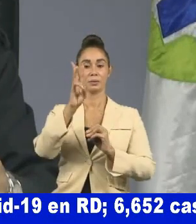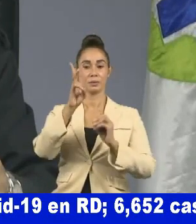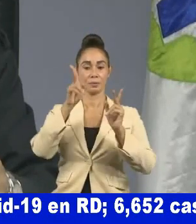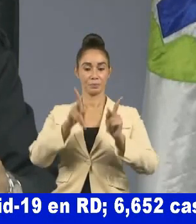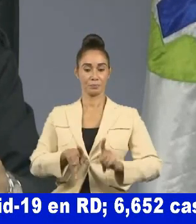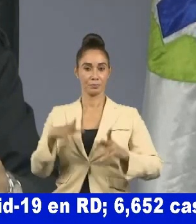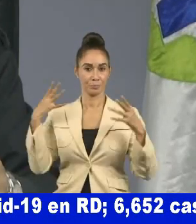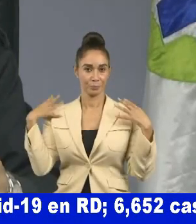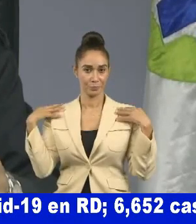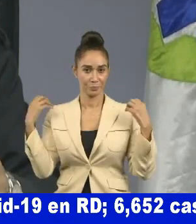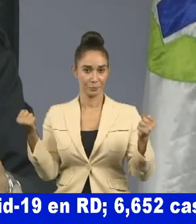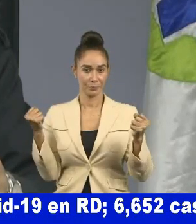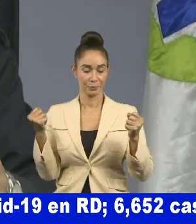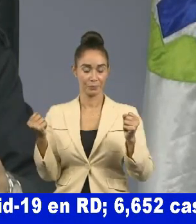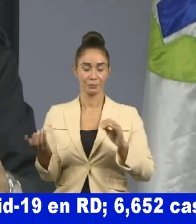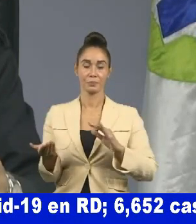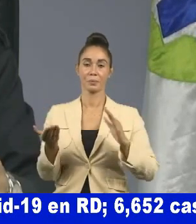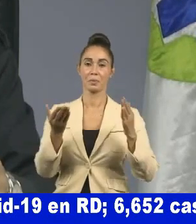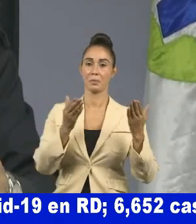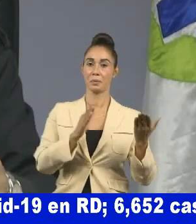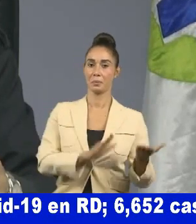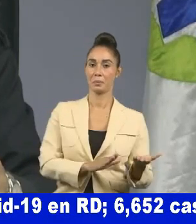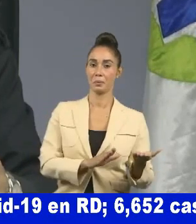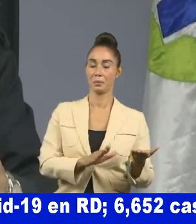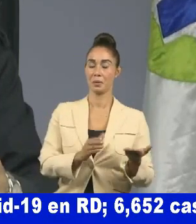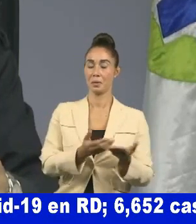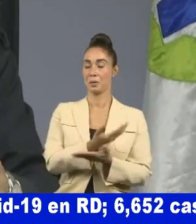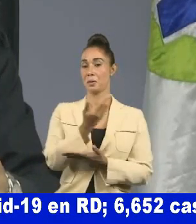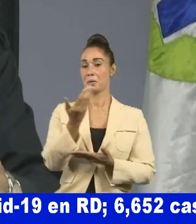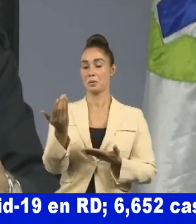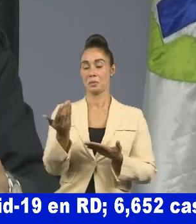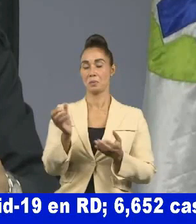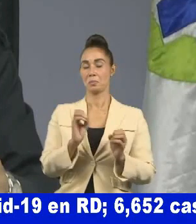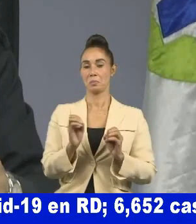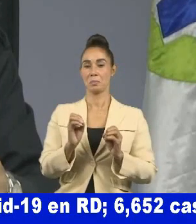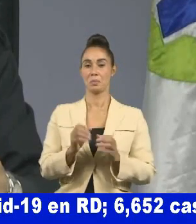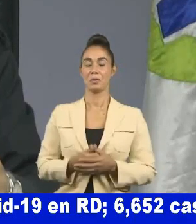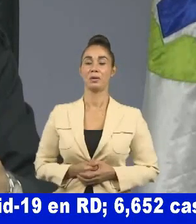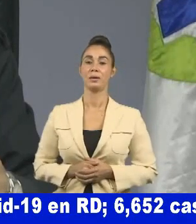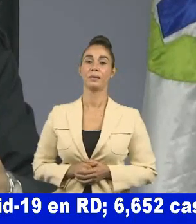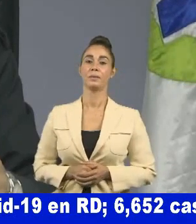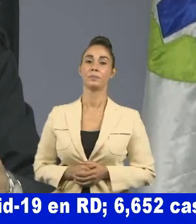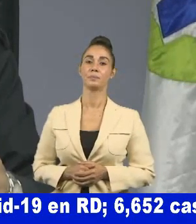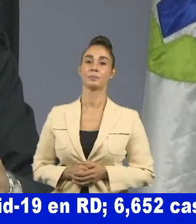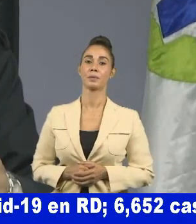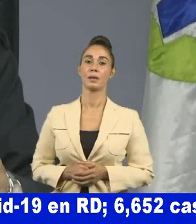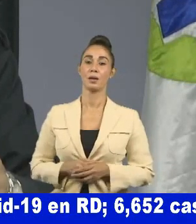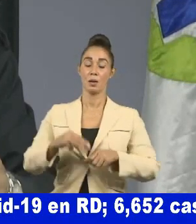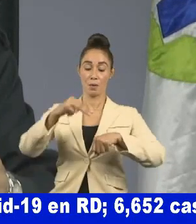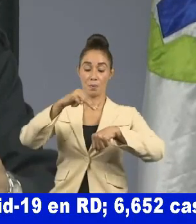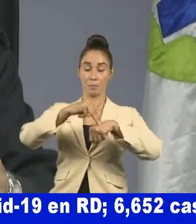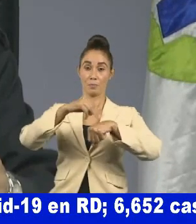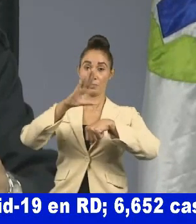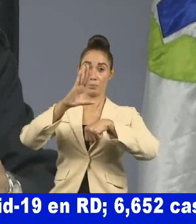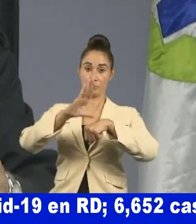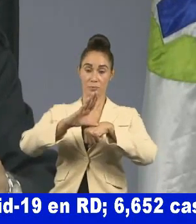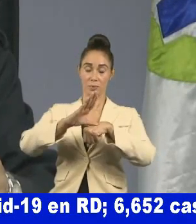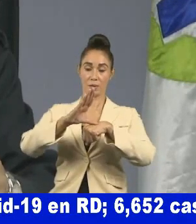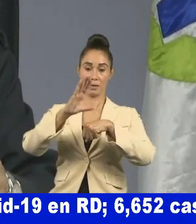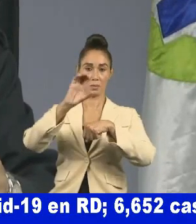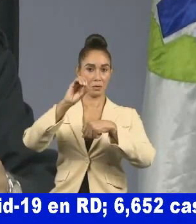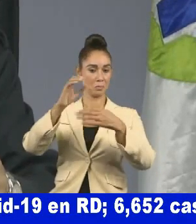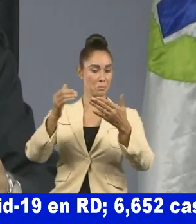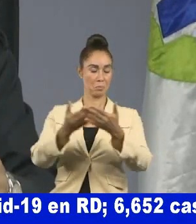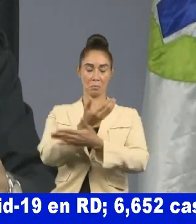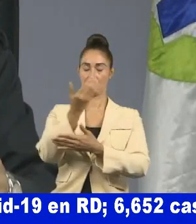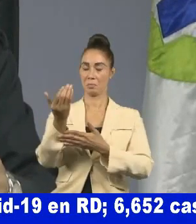recuperados 0 casos nuevos de fallecimiento Montecristi 0 casos